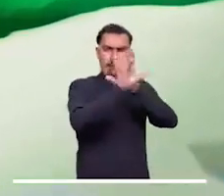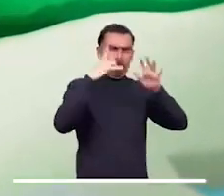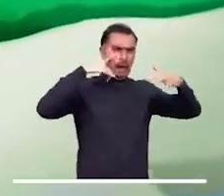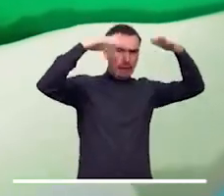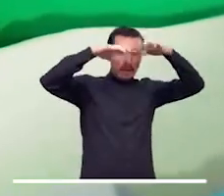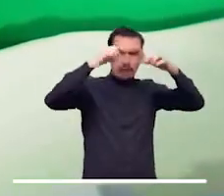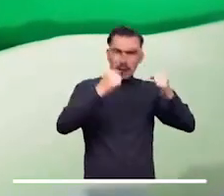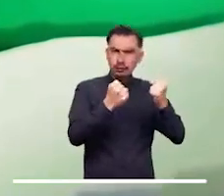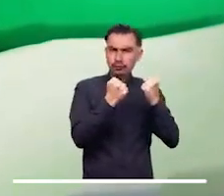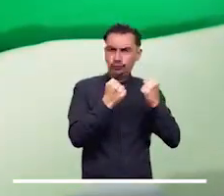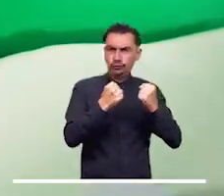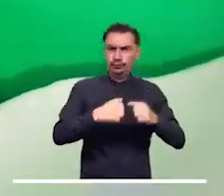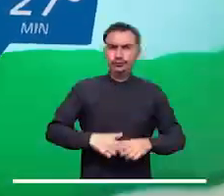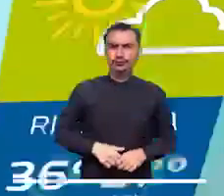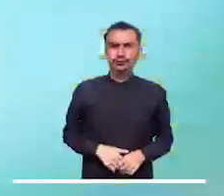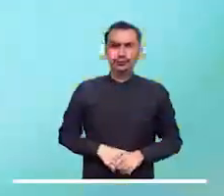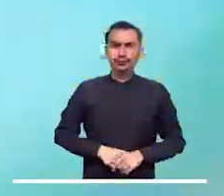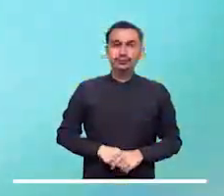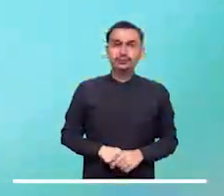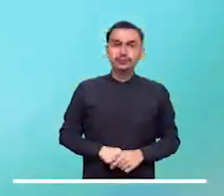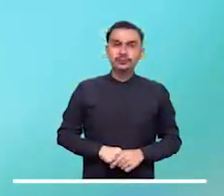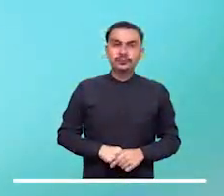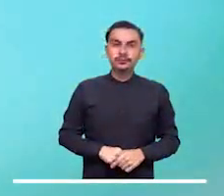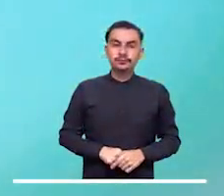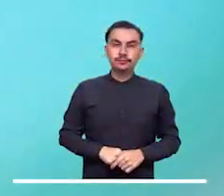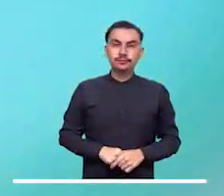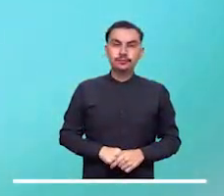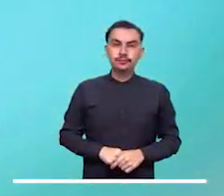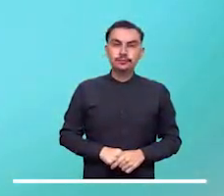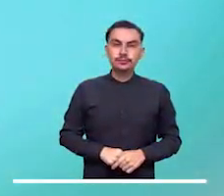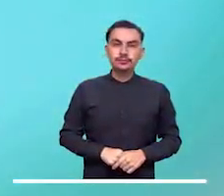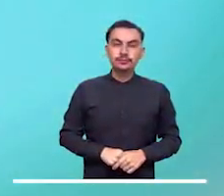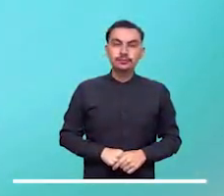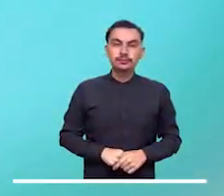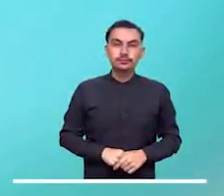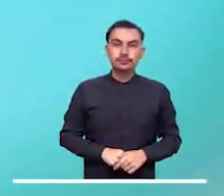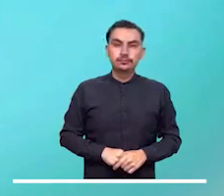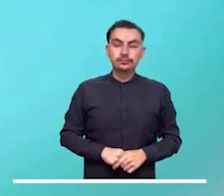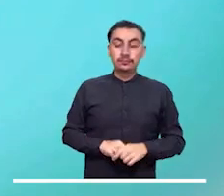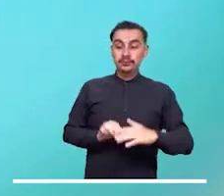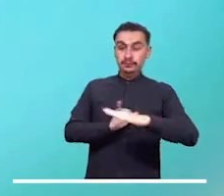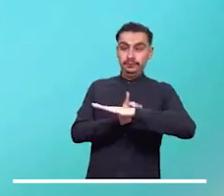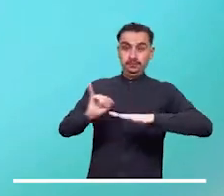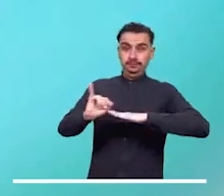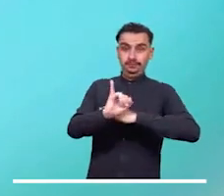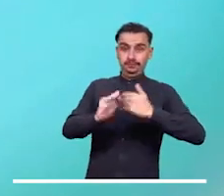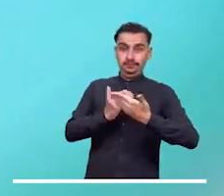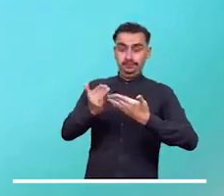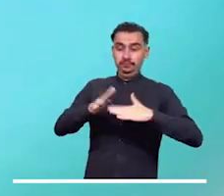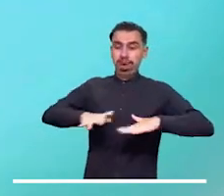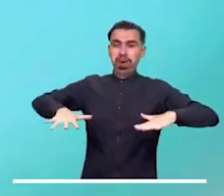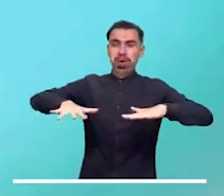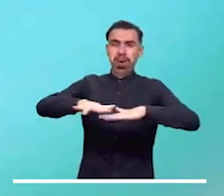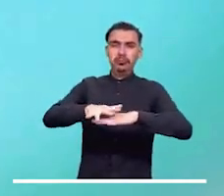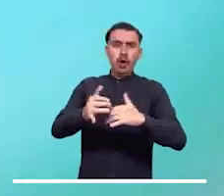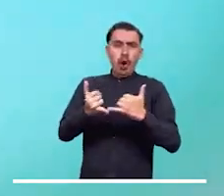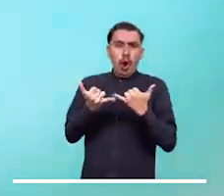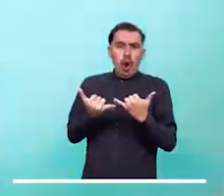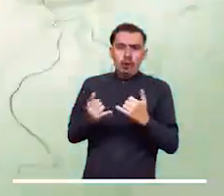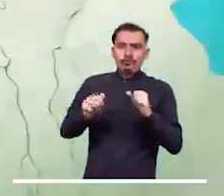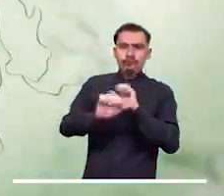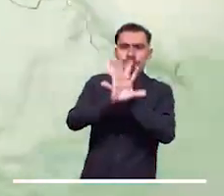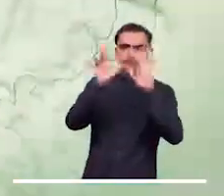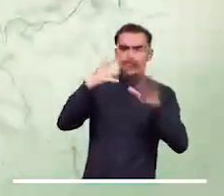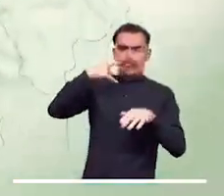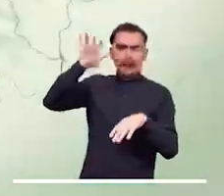En las islas de San Andrés y Providencia se anuncia una mañana mayormente seca y con nubosidad entre ligera y parcial.